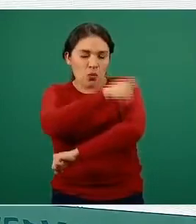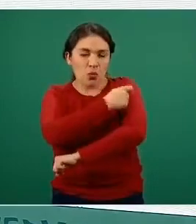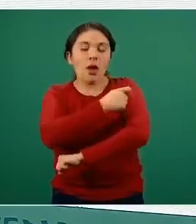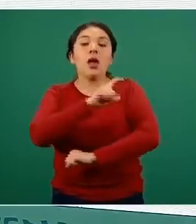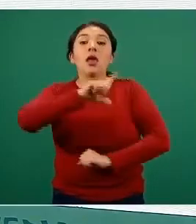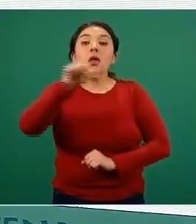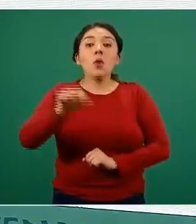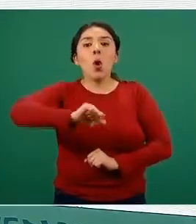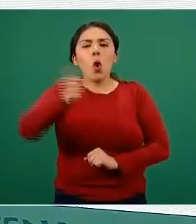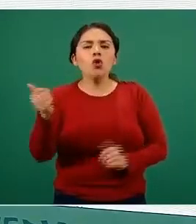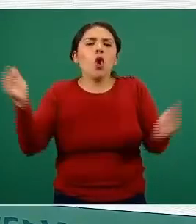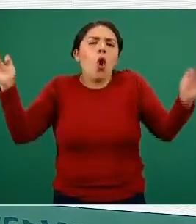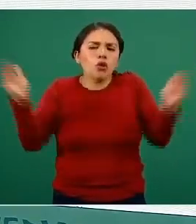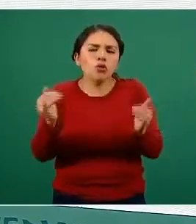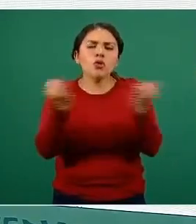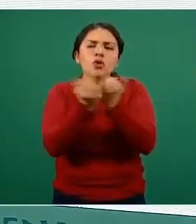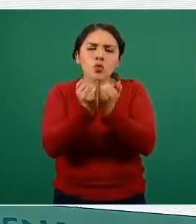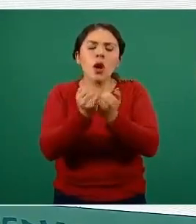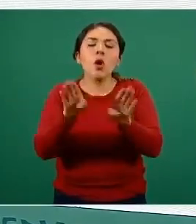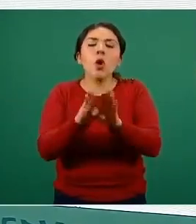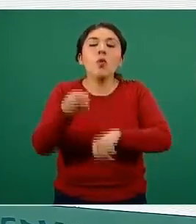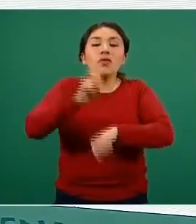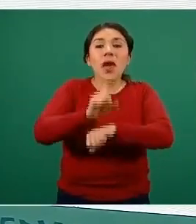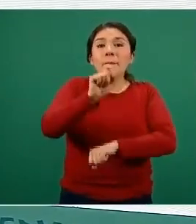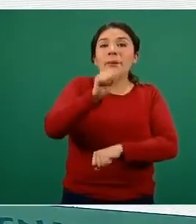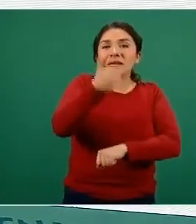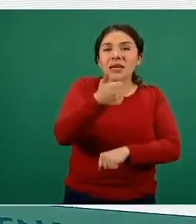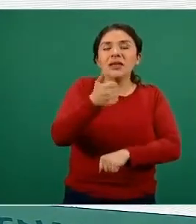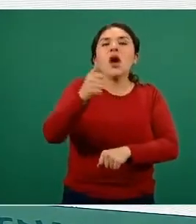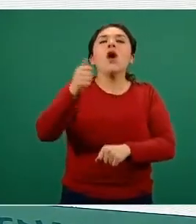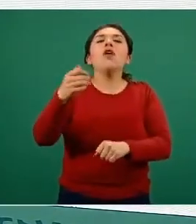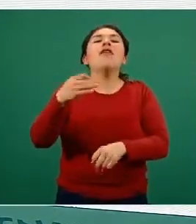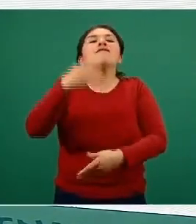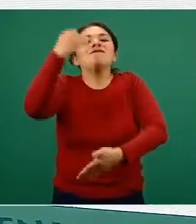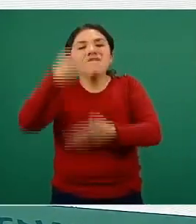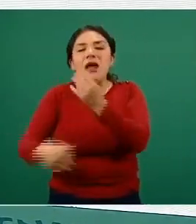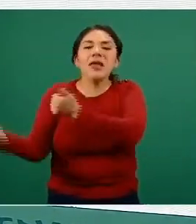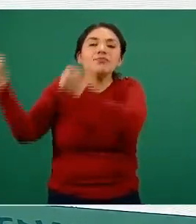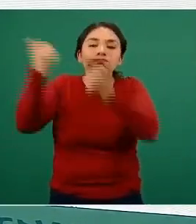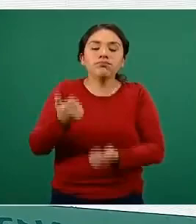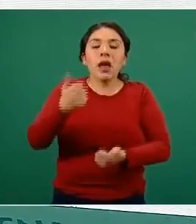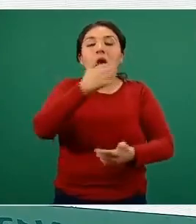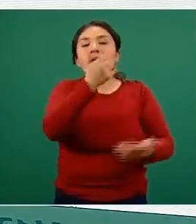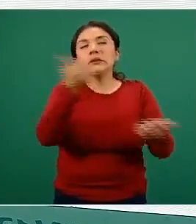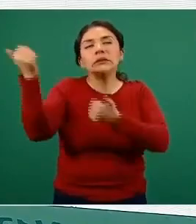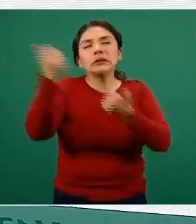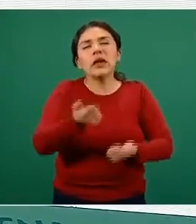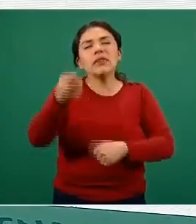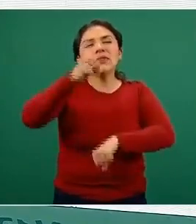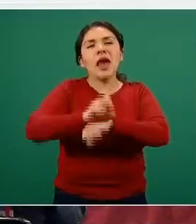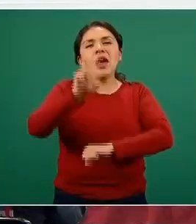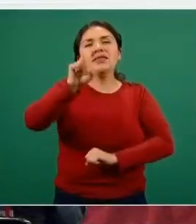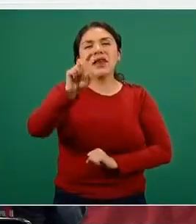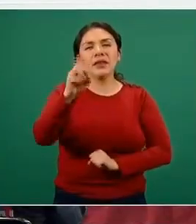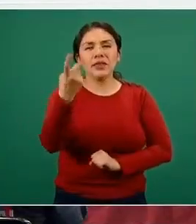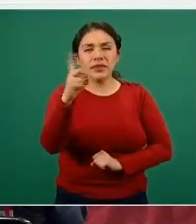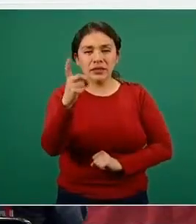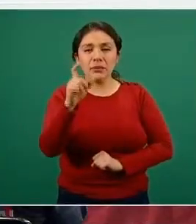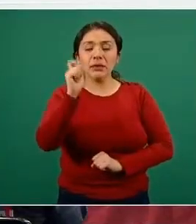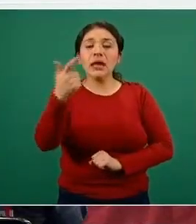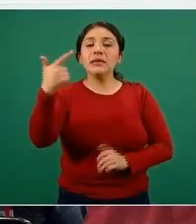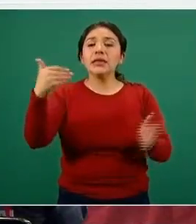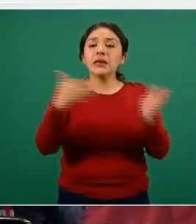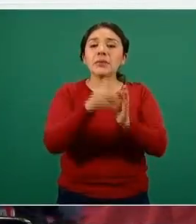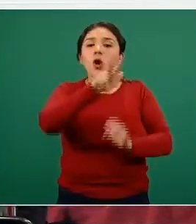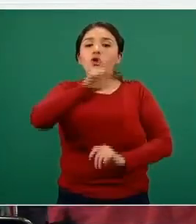pequeño, complementario, del embarque del veintiséis, que llegó el treinta de diciembre, el miércoles treinta de diciembre, con siete